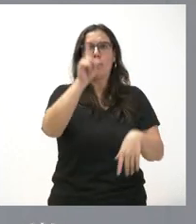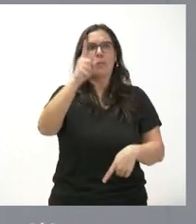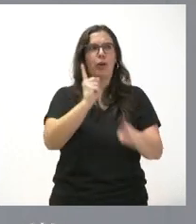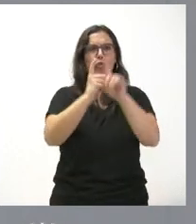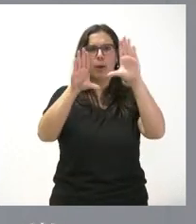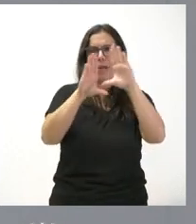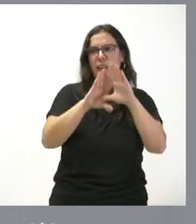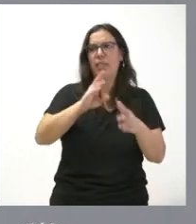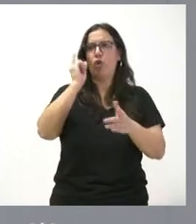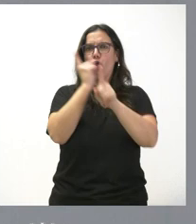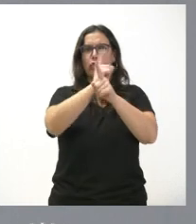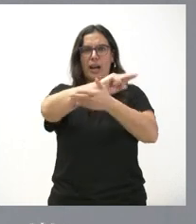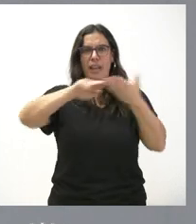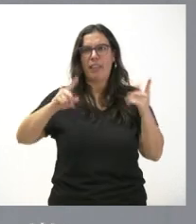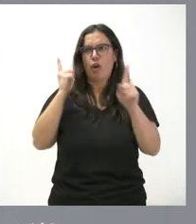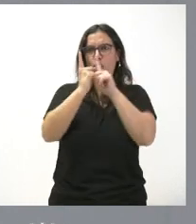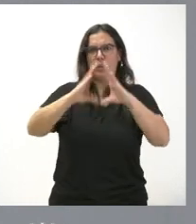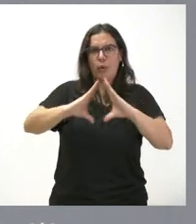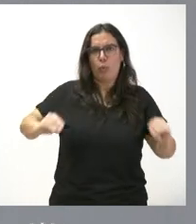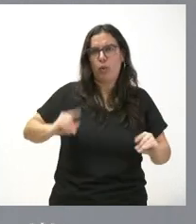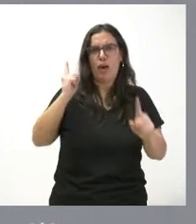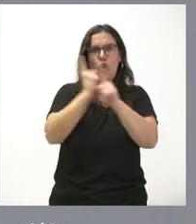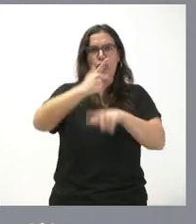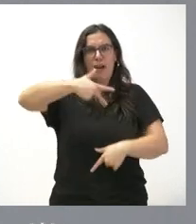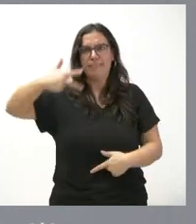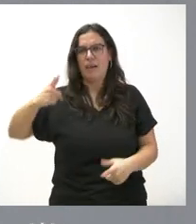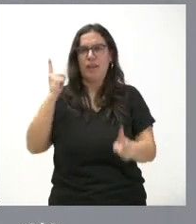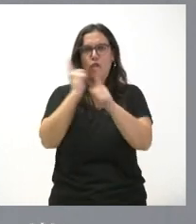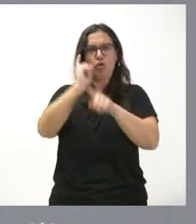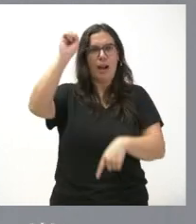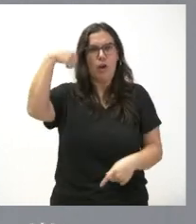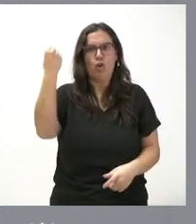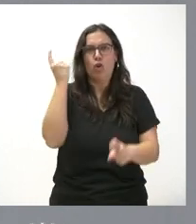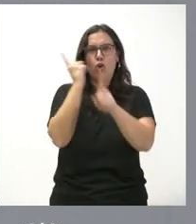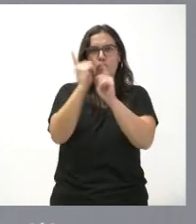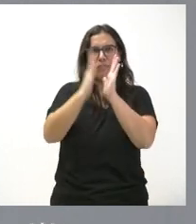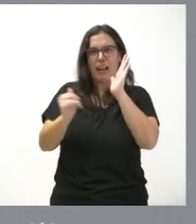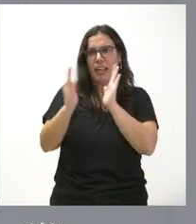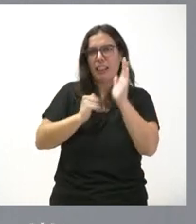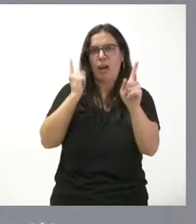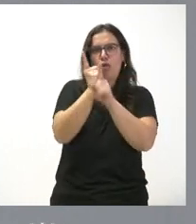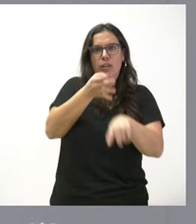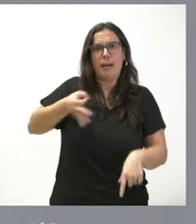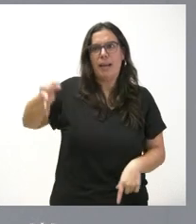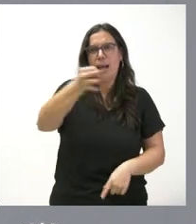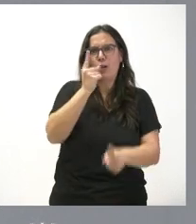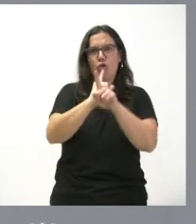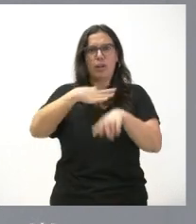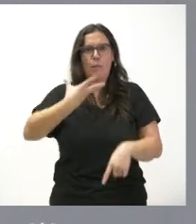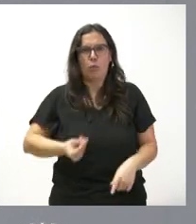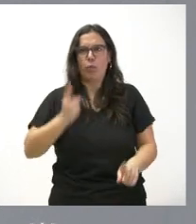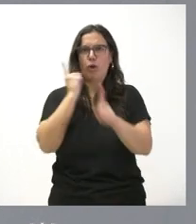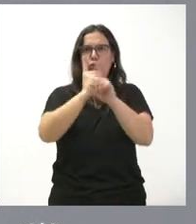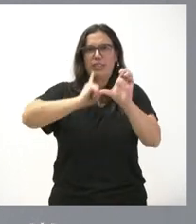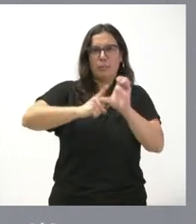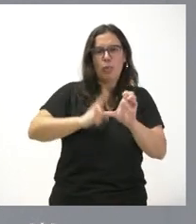contra Galicia contra Andalucía contra Cantabria contra Aragón contra Valencia contra Baleares contra Murcia contra Extremadura